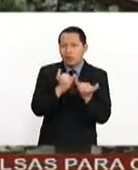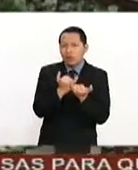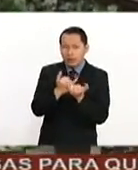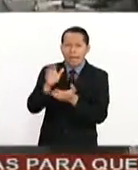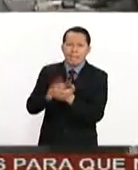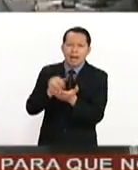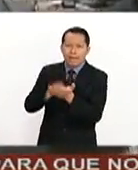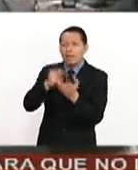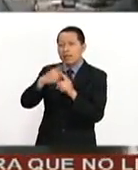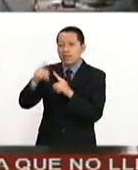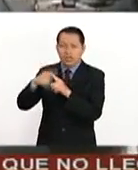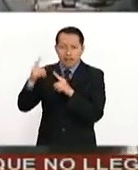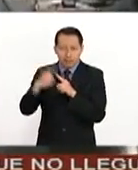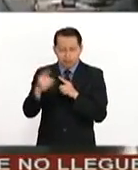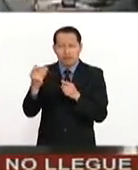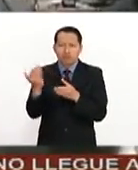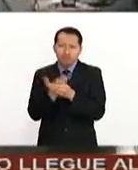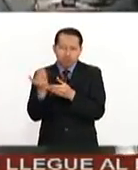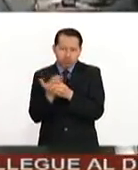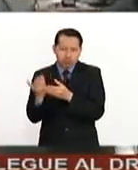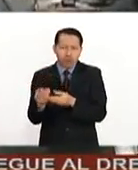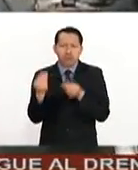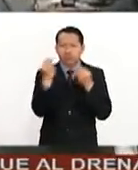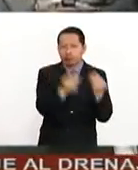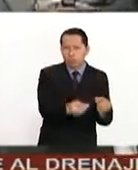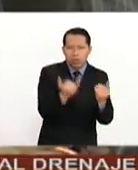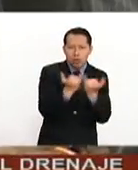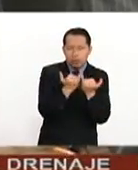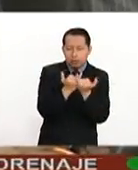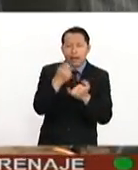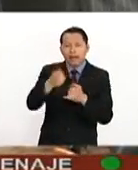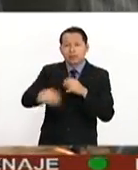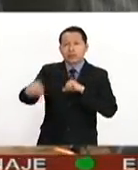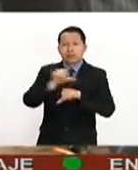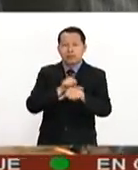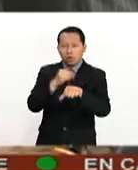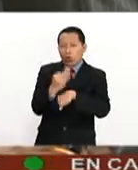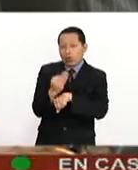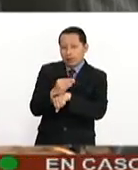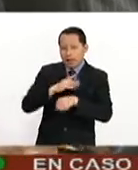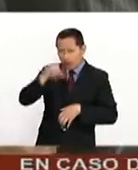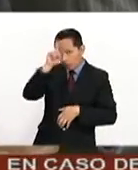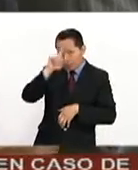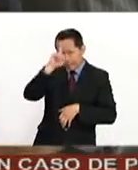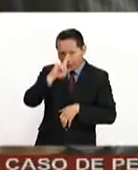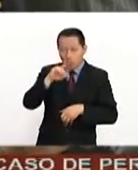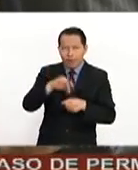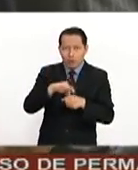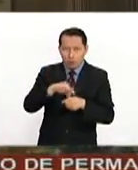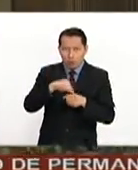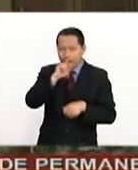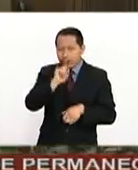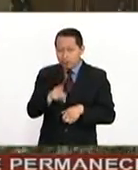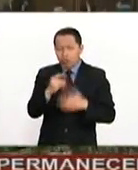documentación al Comité Técnico de Evaluación. Los seleccionados sustituirán a los actuales consejeros electorales, que terminan su periodo el